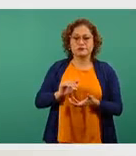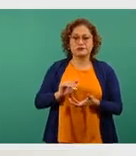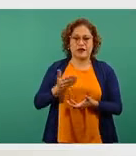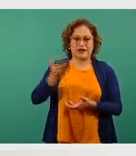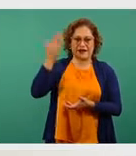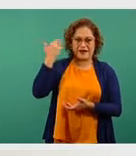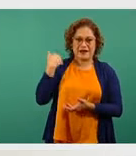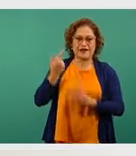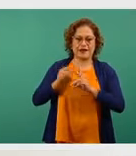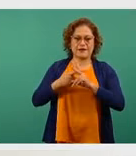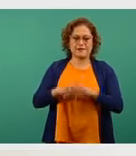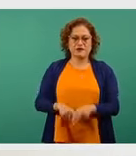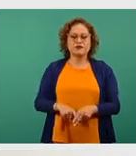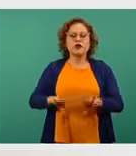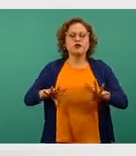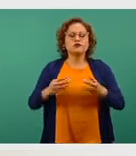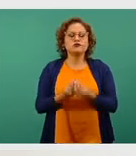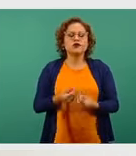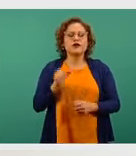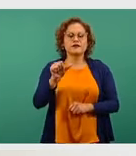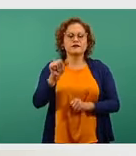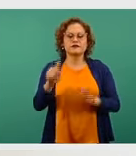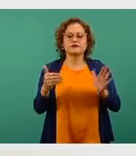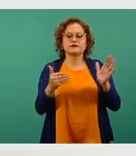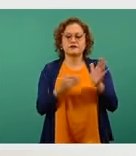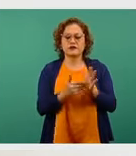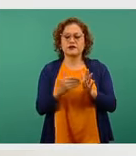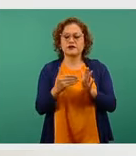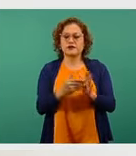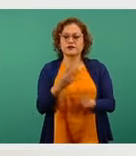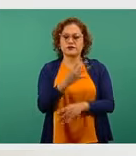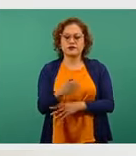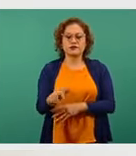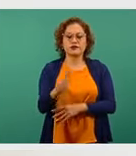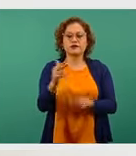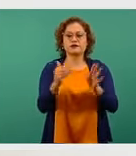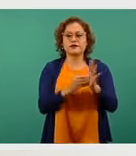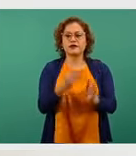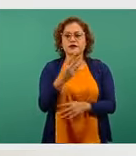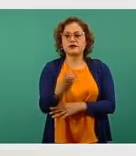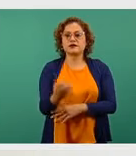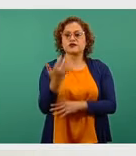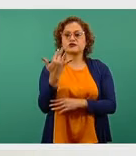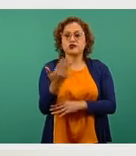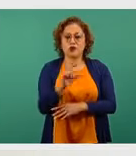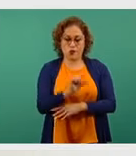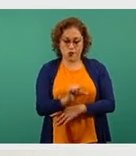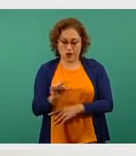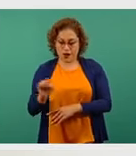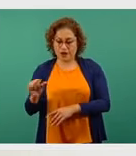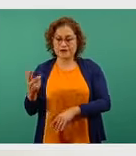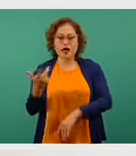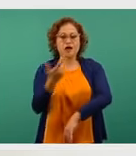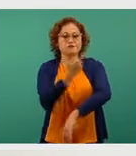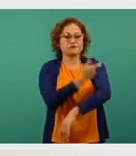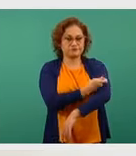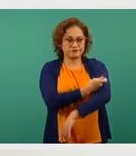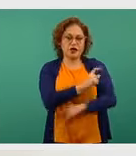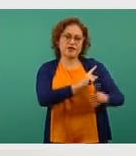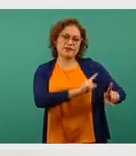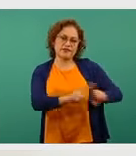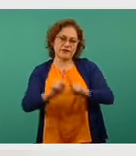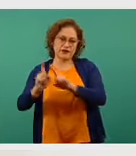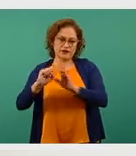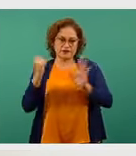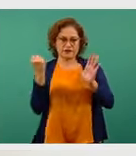16 millones 413 mil 350 dosis de las distintas vacunas, que son estas cinco,